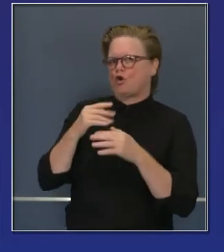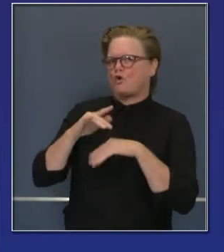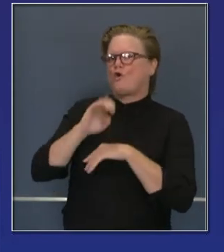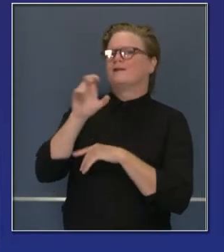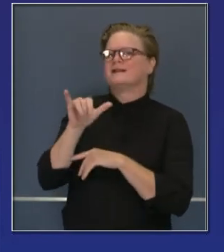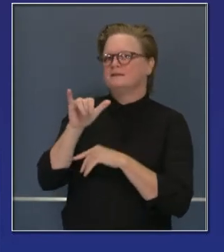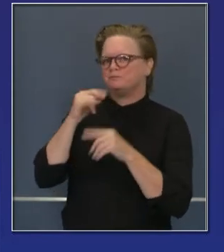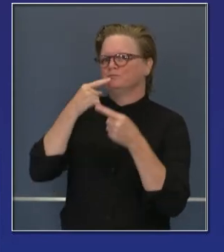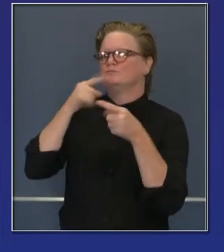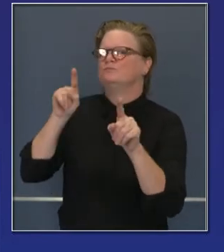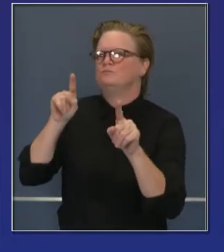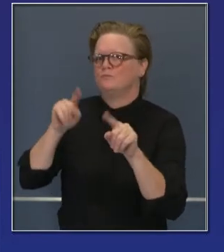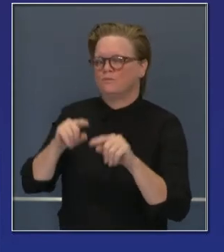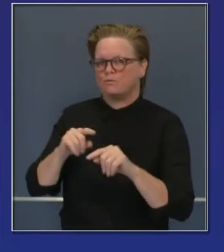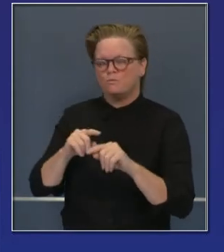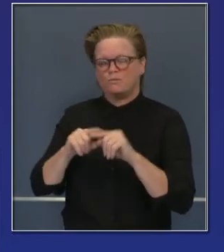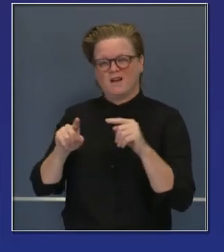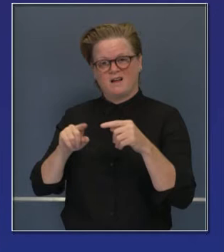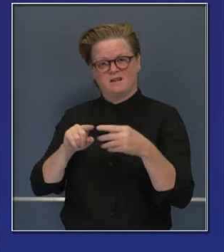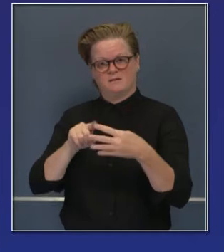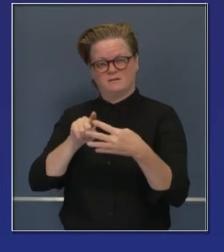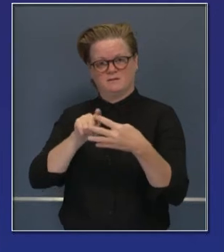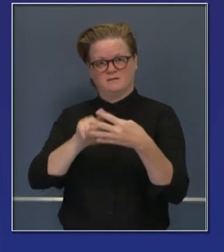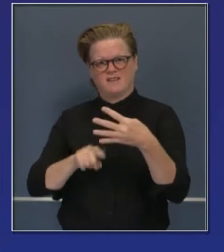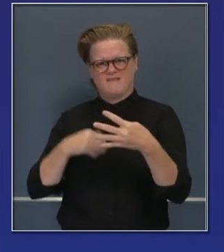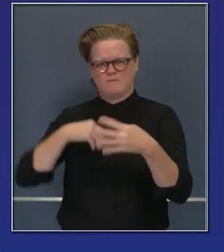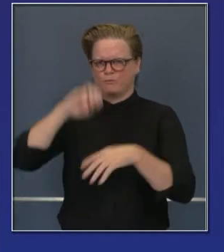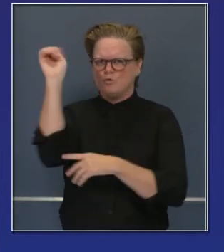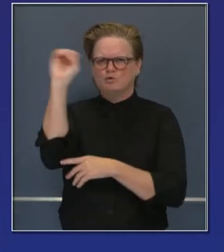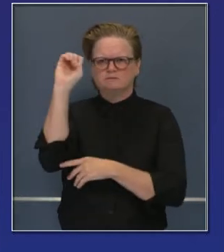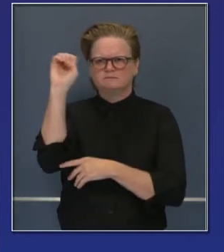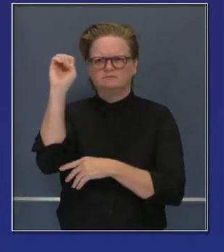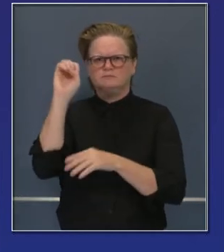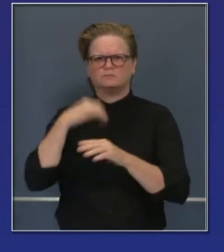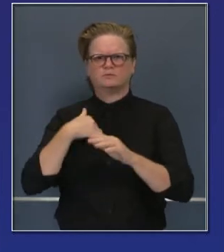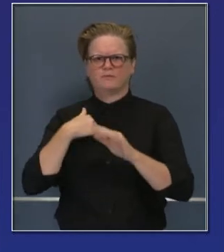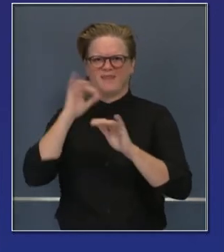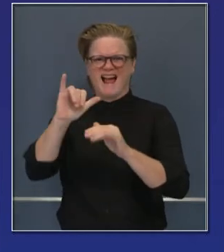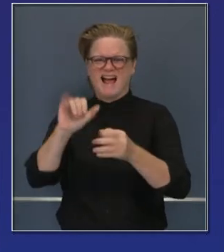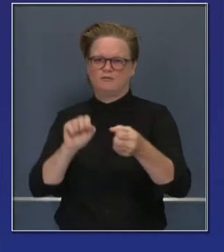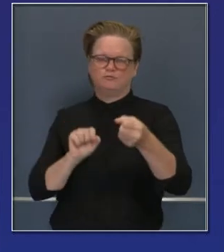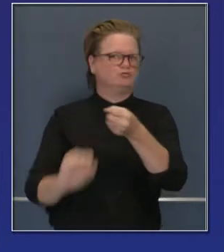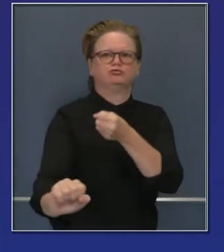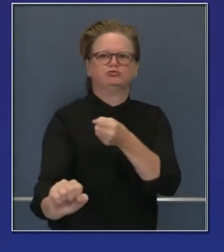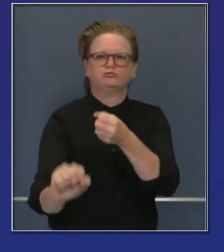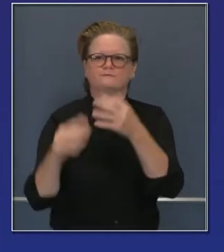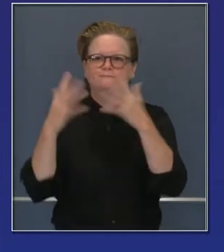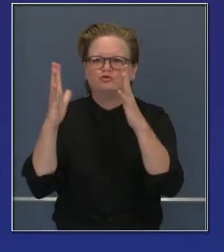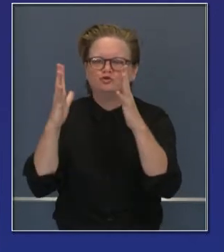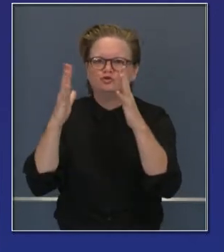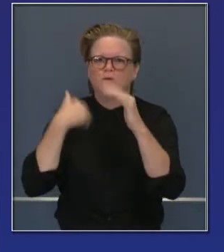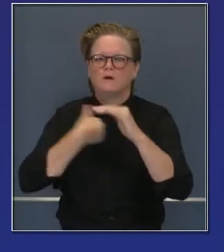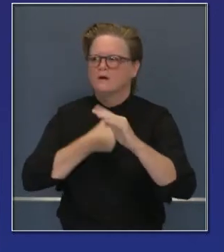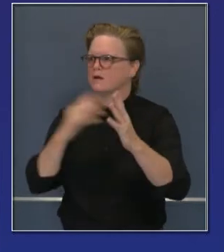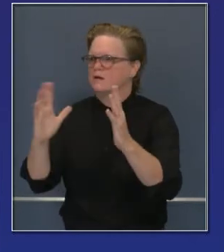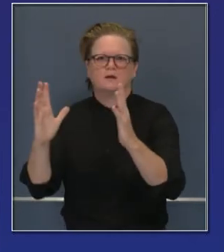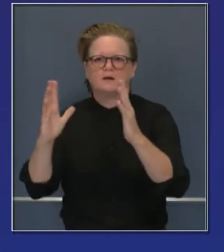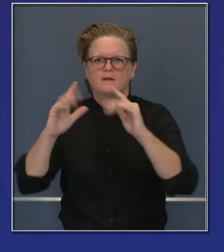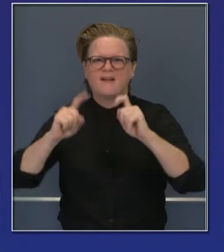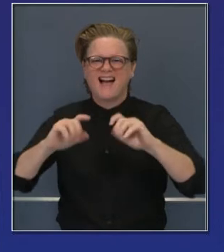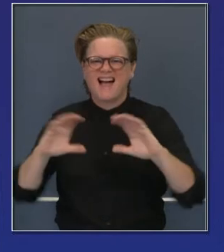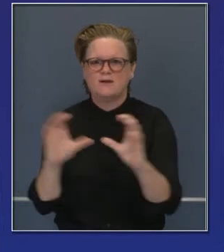planeamos esta este freno de emergencia 40. Condados se movieron hacia atrás, no hacia adelante,